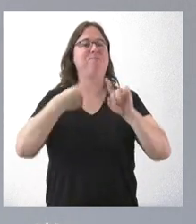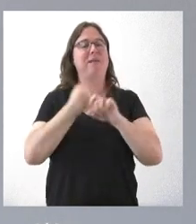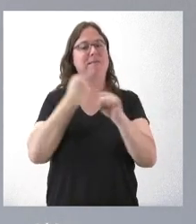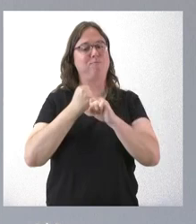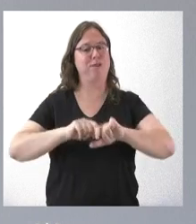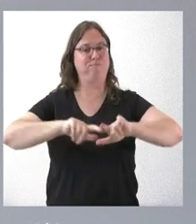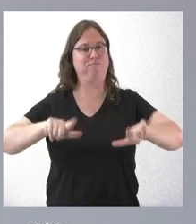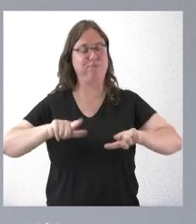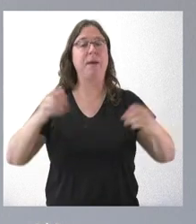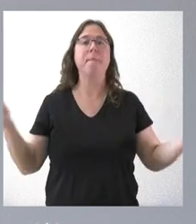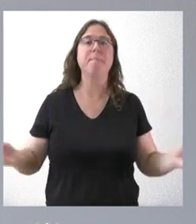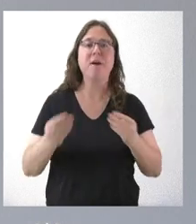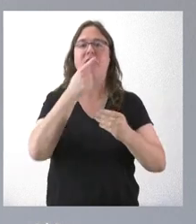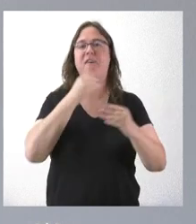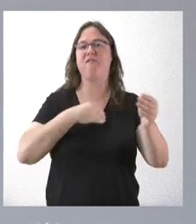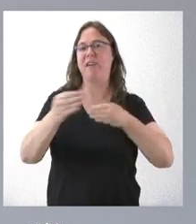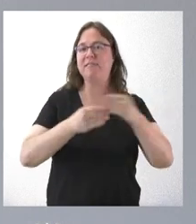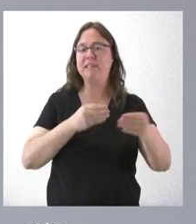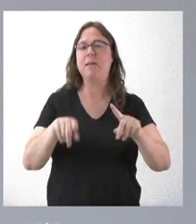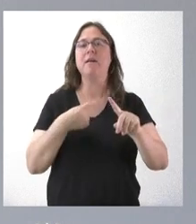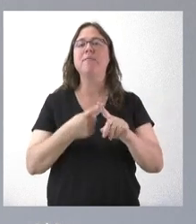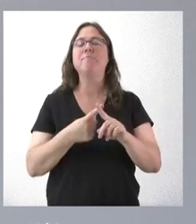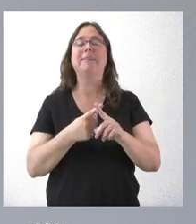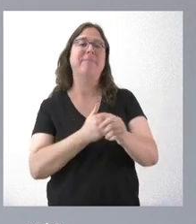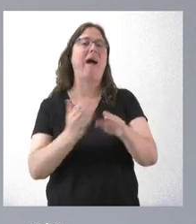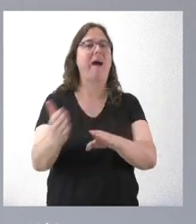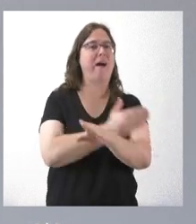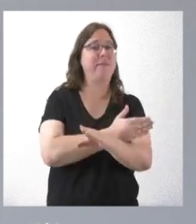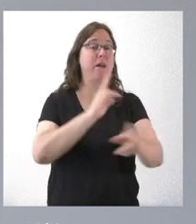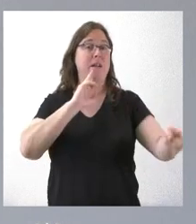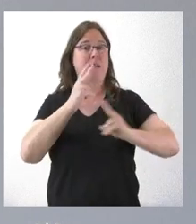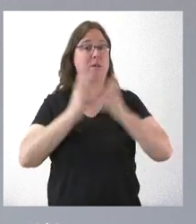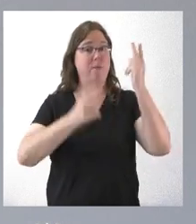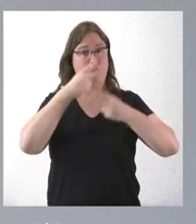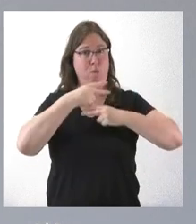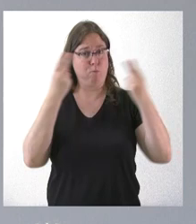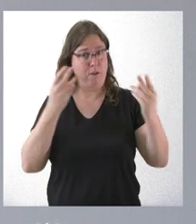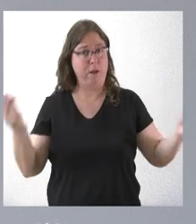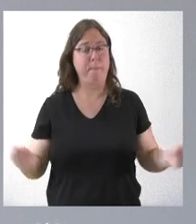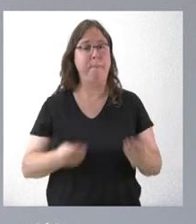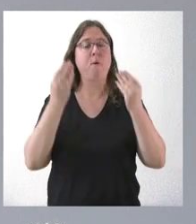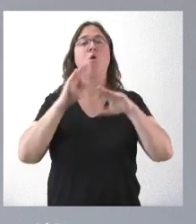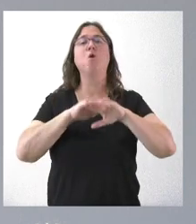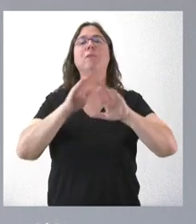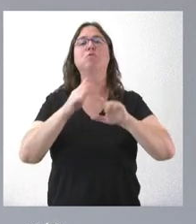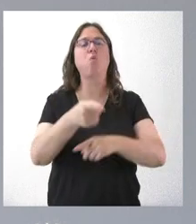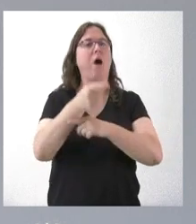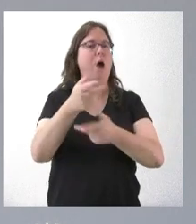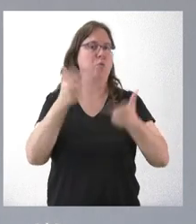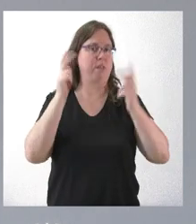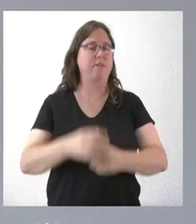mejorar, facilitar, flexibilizar y, por tanto, anticipar la respuesta a Administración en esas autorizaciones.